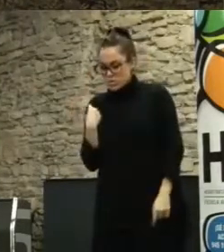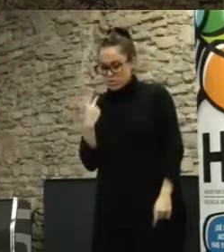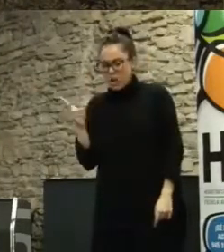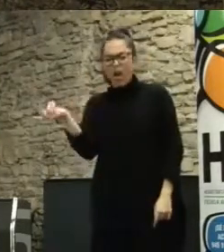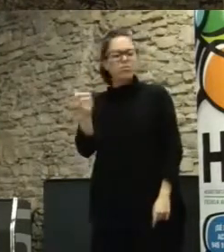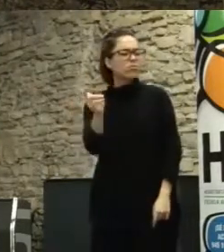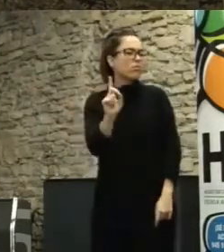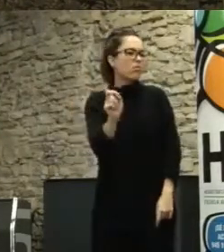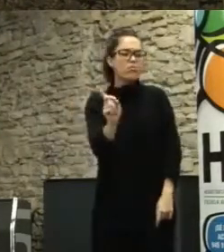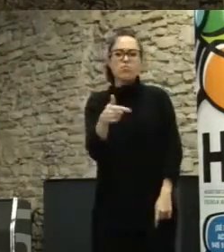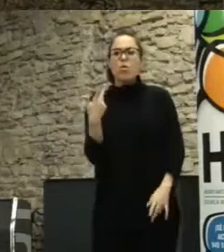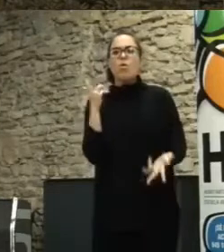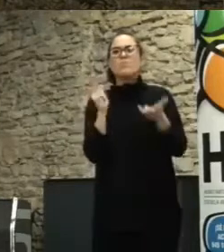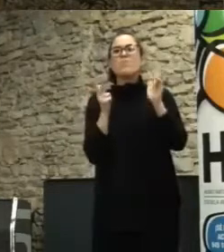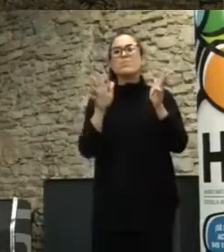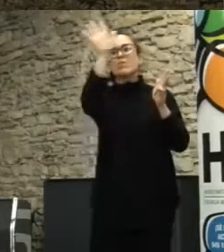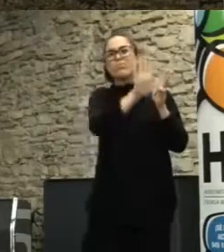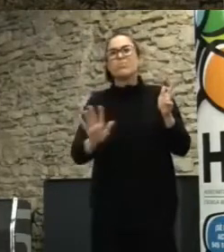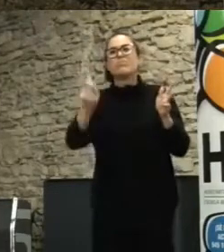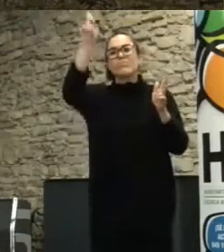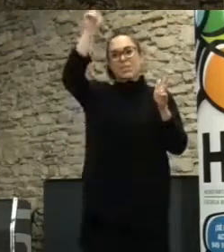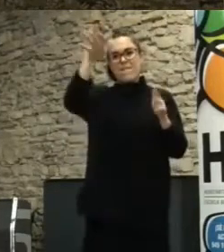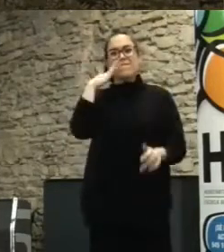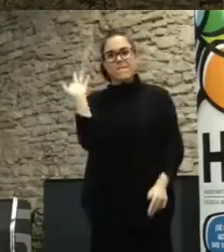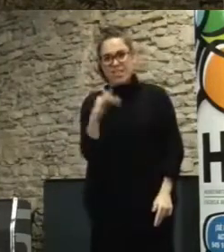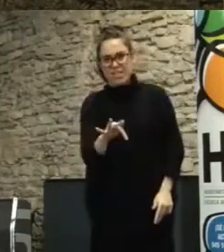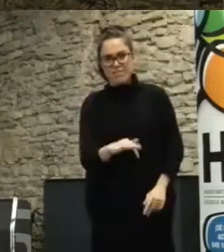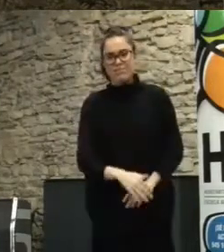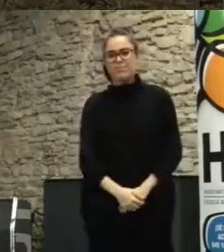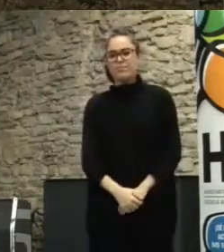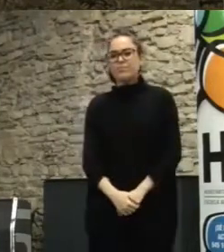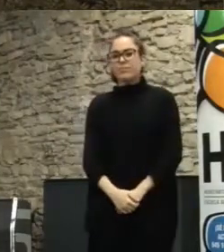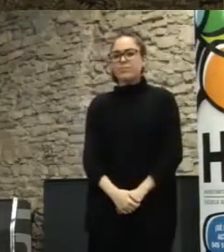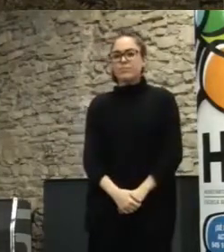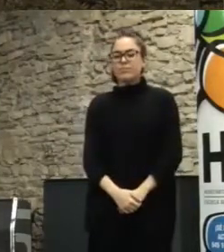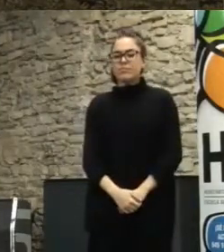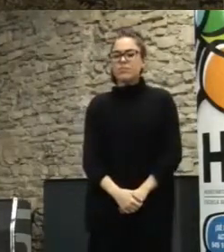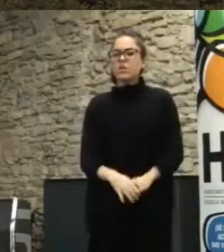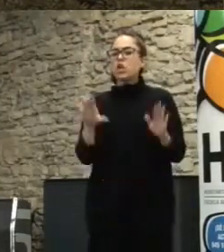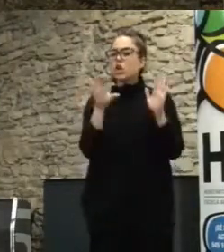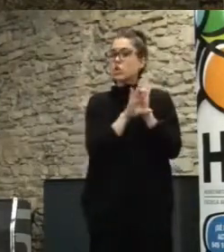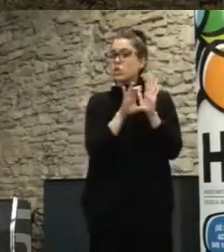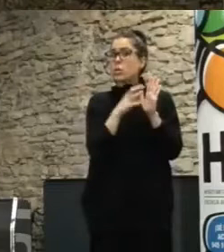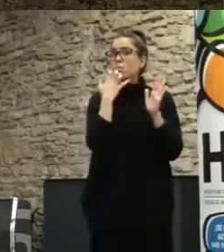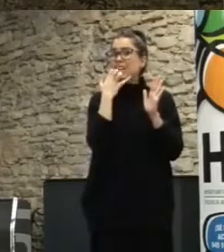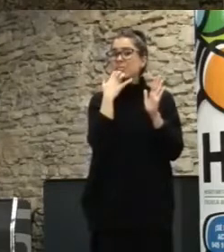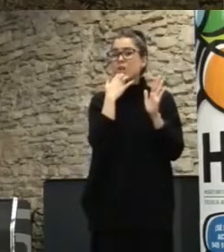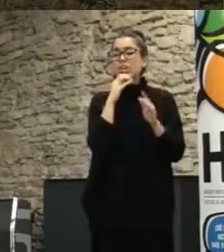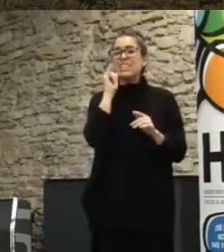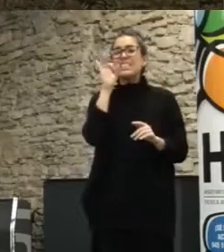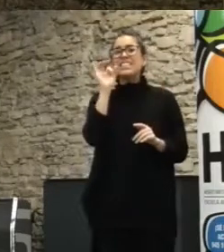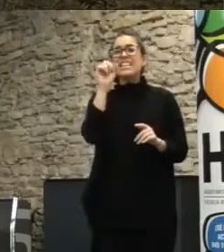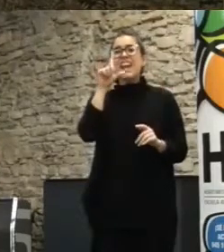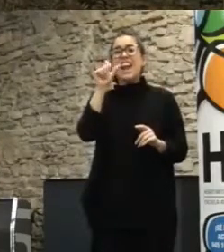francés, pero bueno, es muy interesante esta línea. Pongo lo de la Wikiconstitución porque en Islandia se redactó una